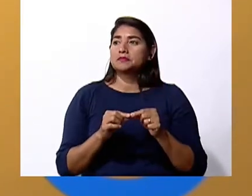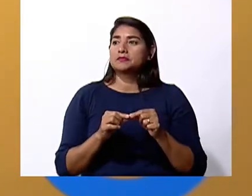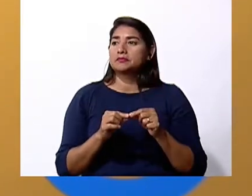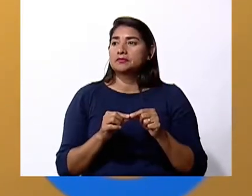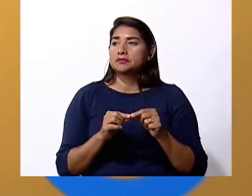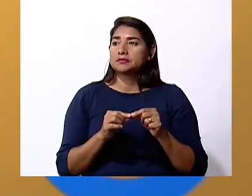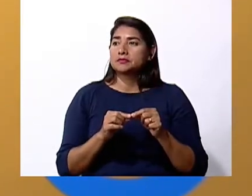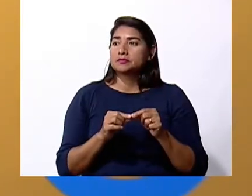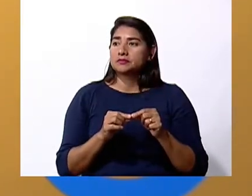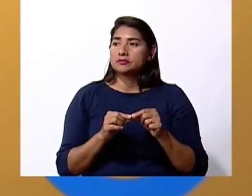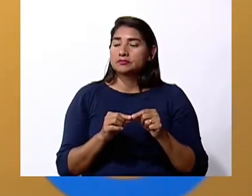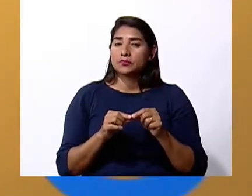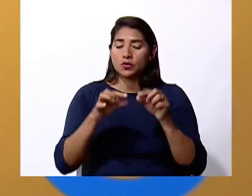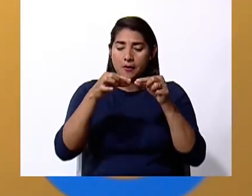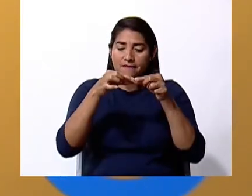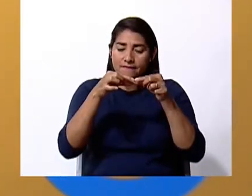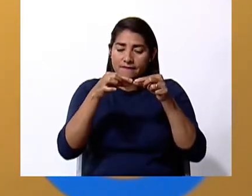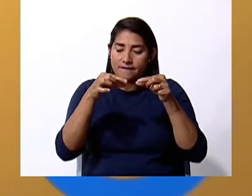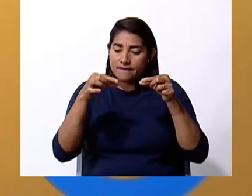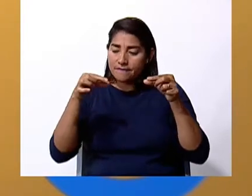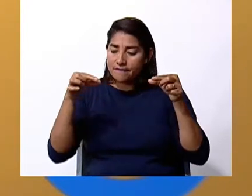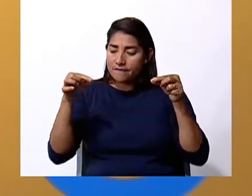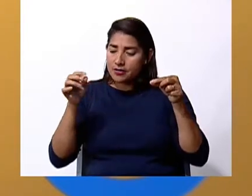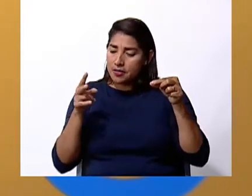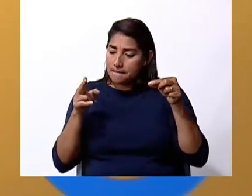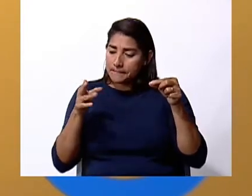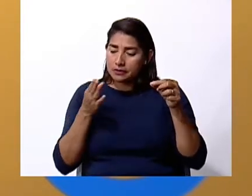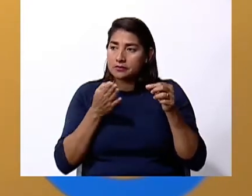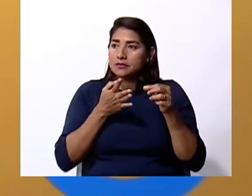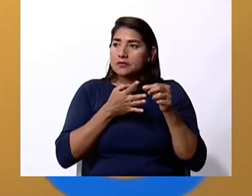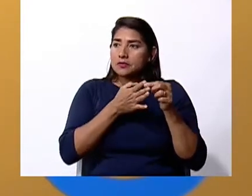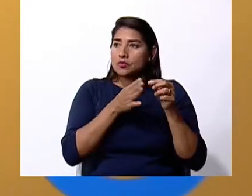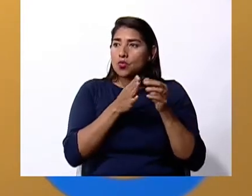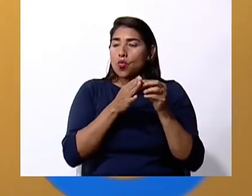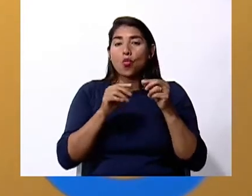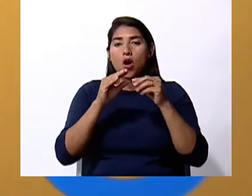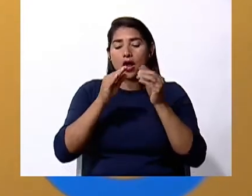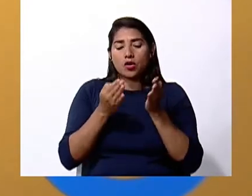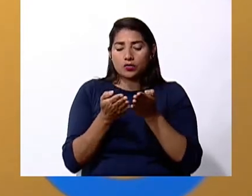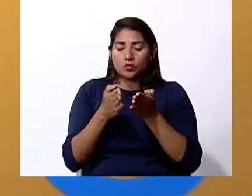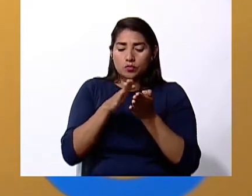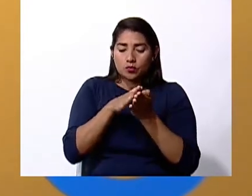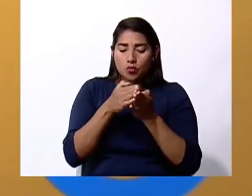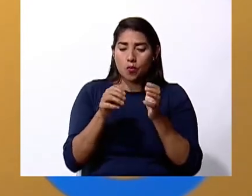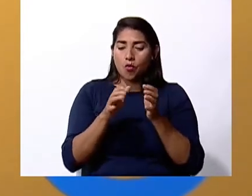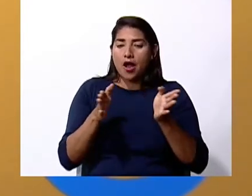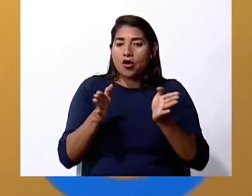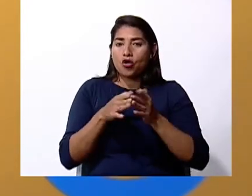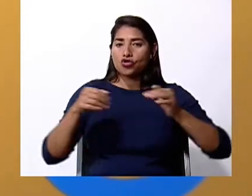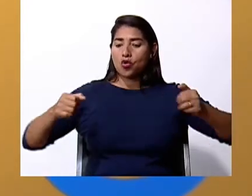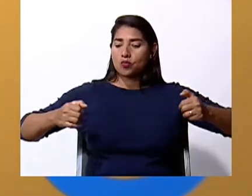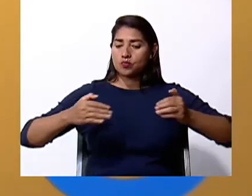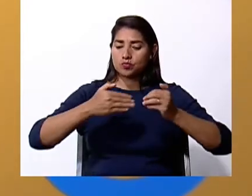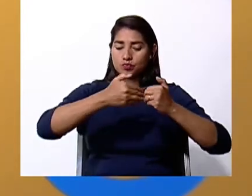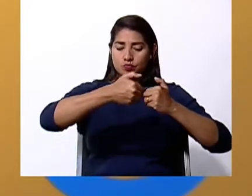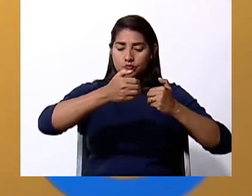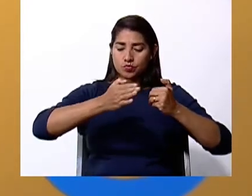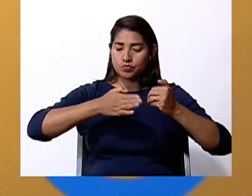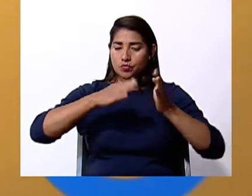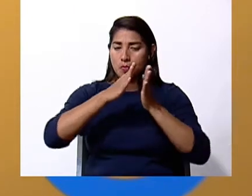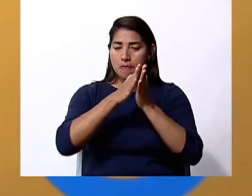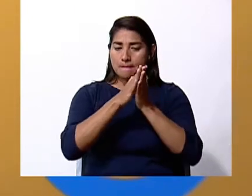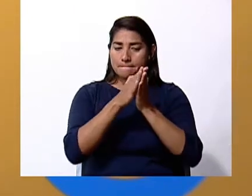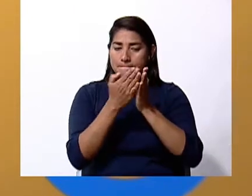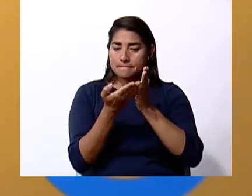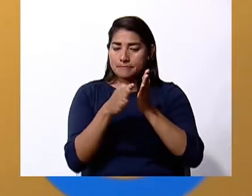pueden recortar una tirita o el mismo papel. Lo hacen como dobladito. Igual, lo pegan